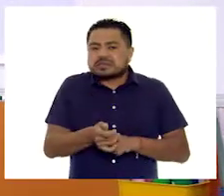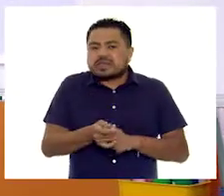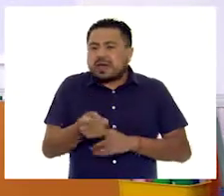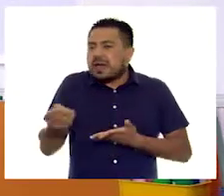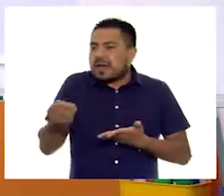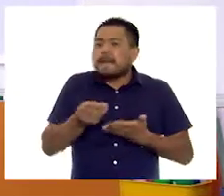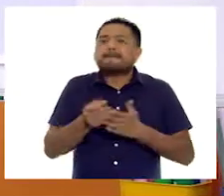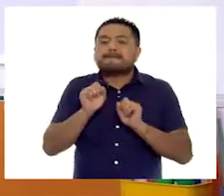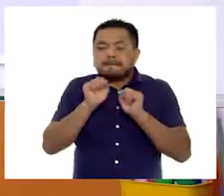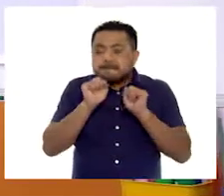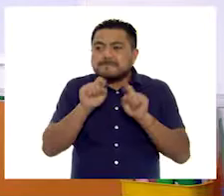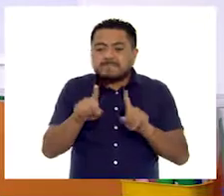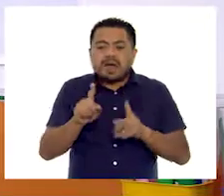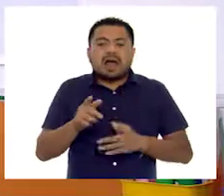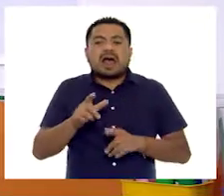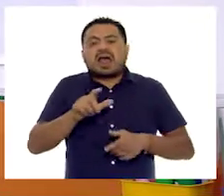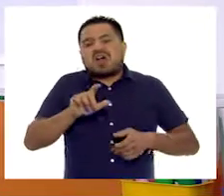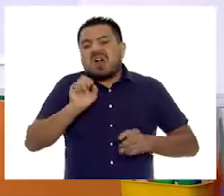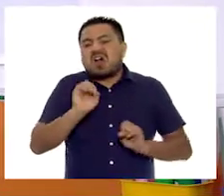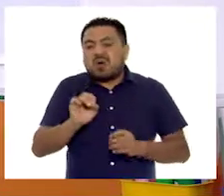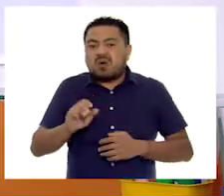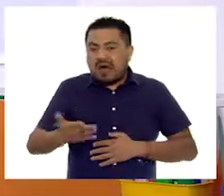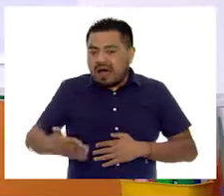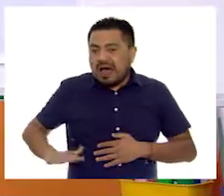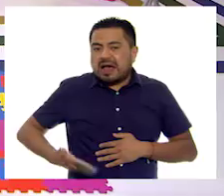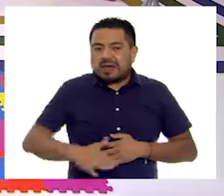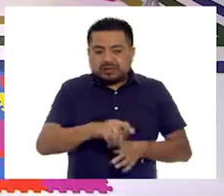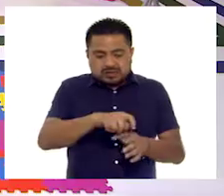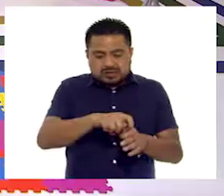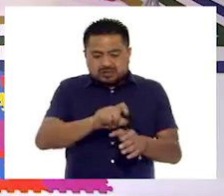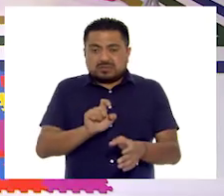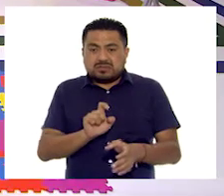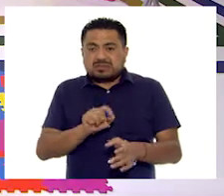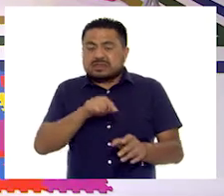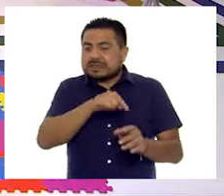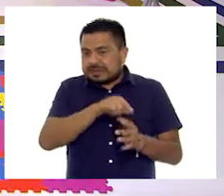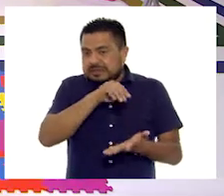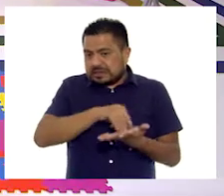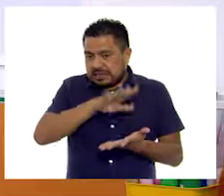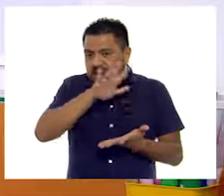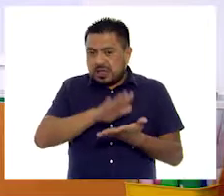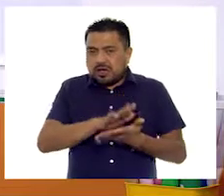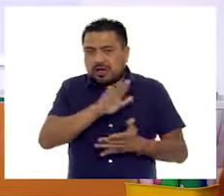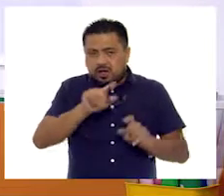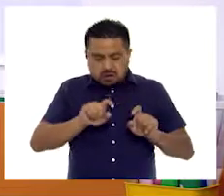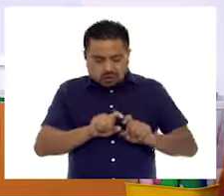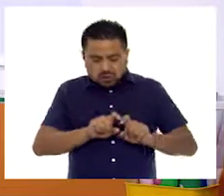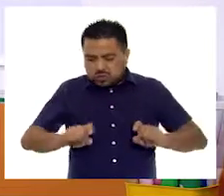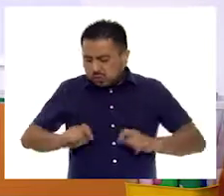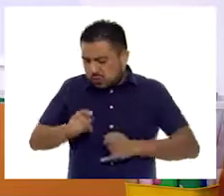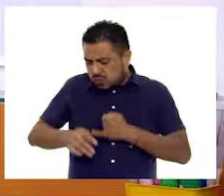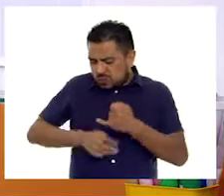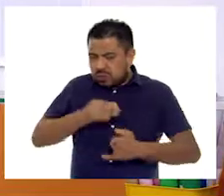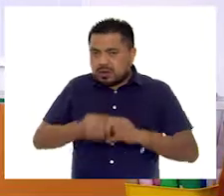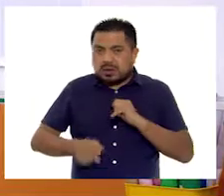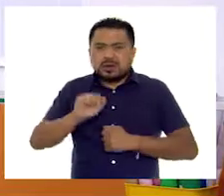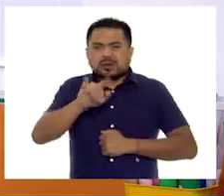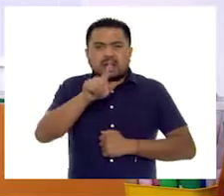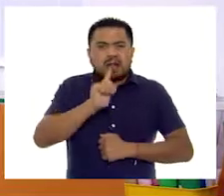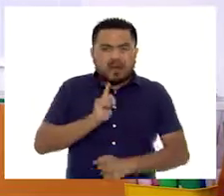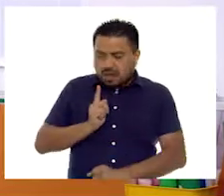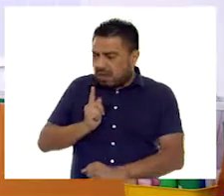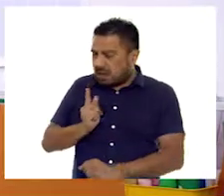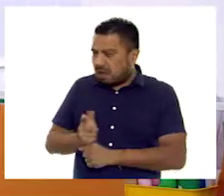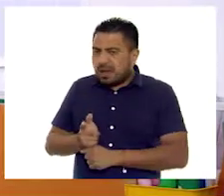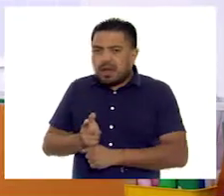nos mandan también. qué rico! Atún. Atún también puede ser. Eso se registraría en la columna de otro. Perfecto. Y si te das cuenta